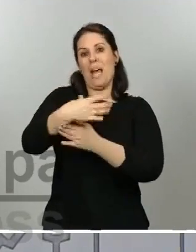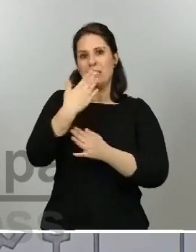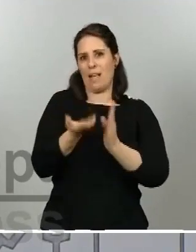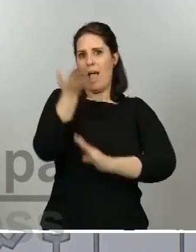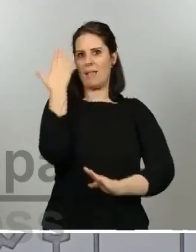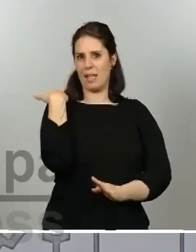alza cada día.